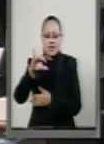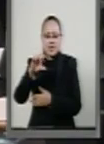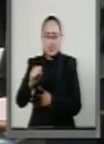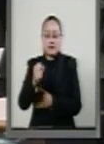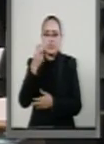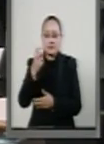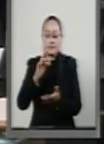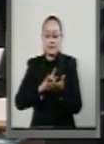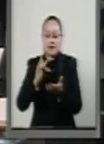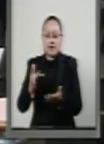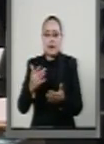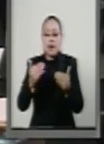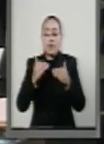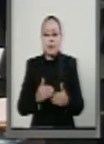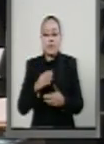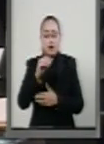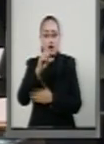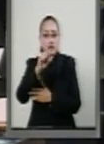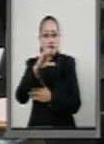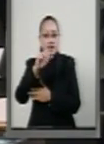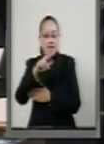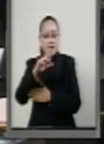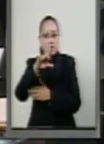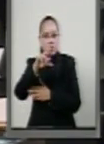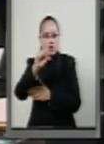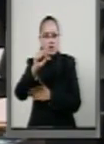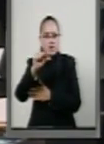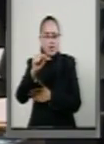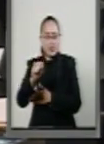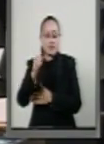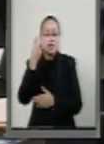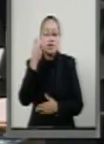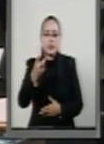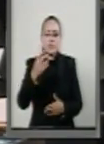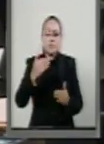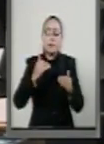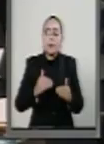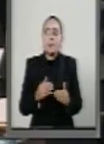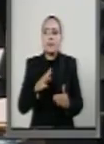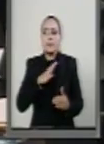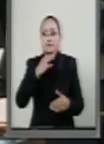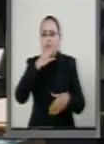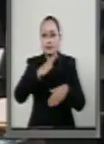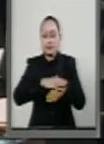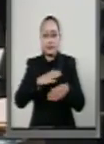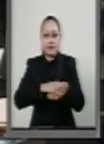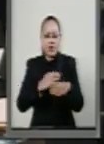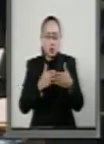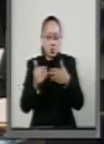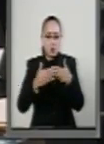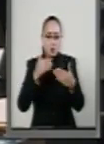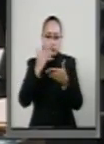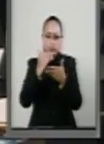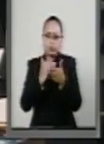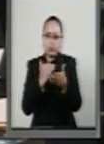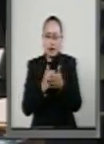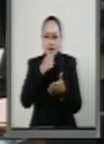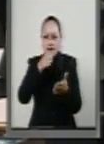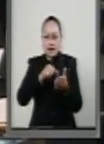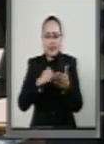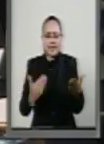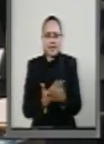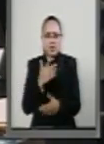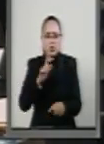...palabra al senador Oscar Rosas González para referirse al dictamen que exhorta a actualizar y publicar la Carta Nacional